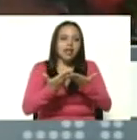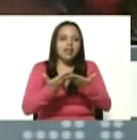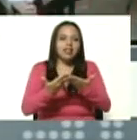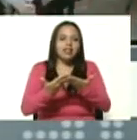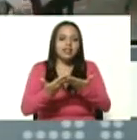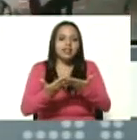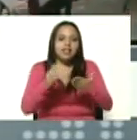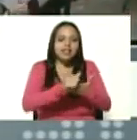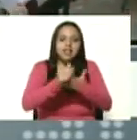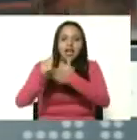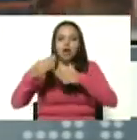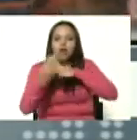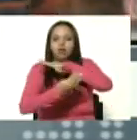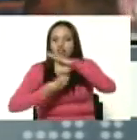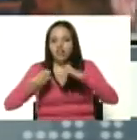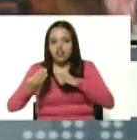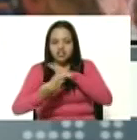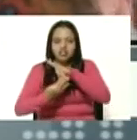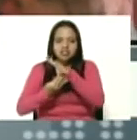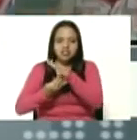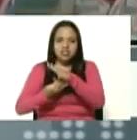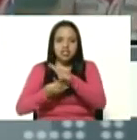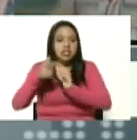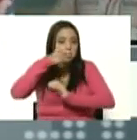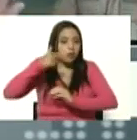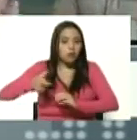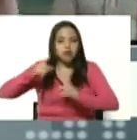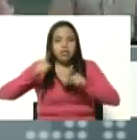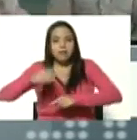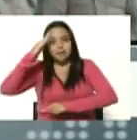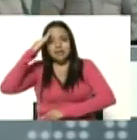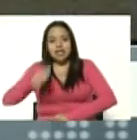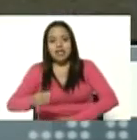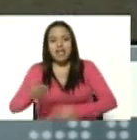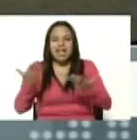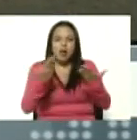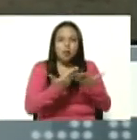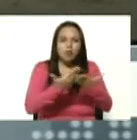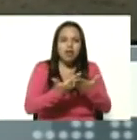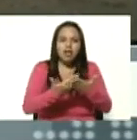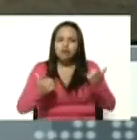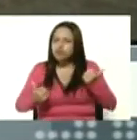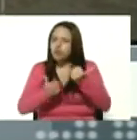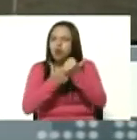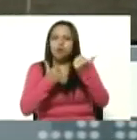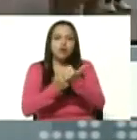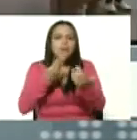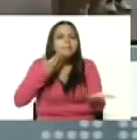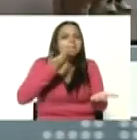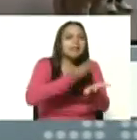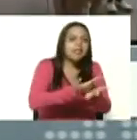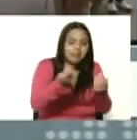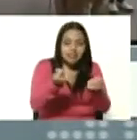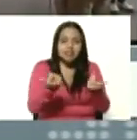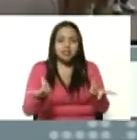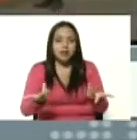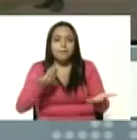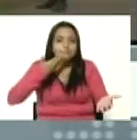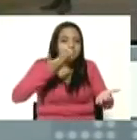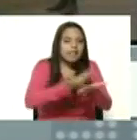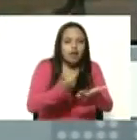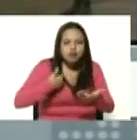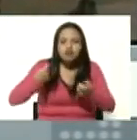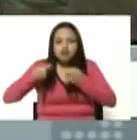cívico militar y deben ser escuelas que cuenten con todo el apoyo pídame los recursos pídame los